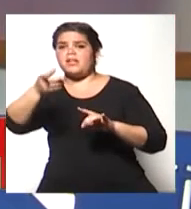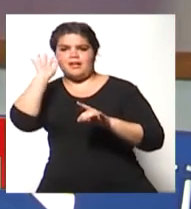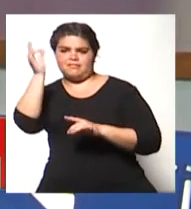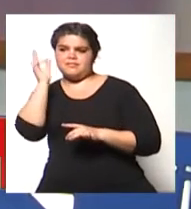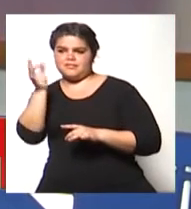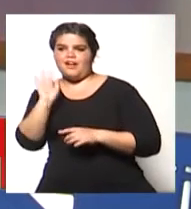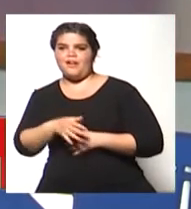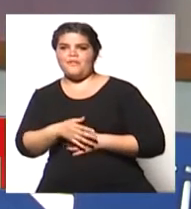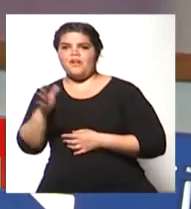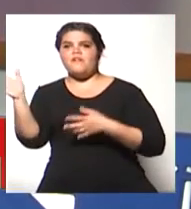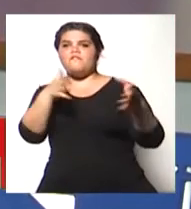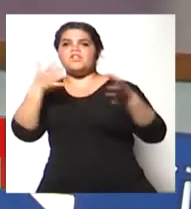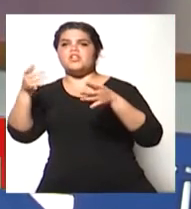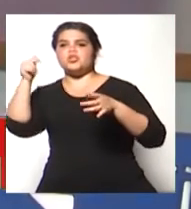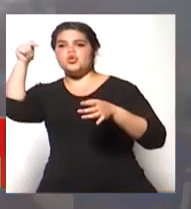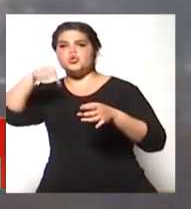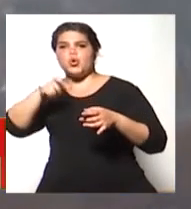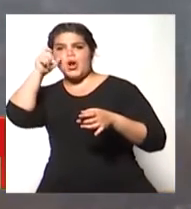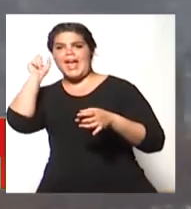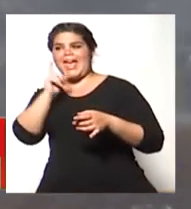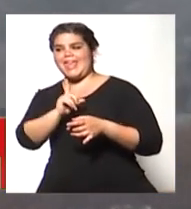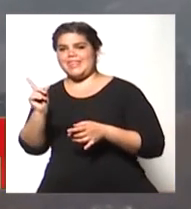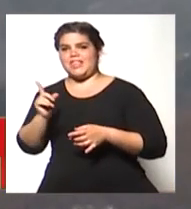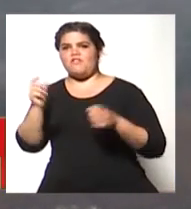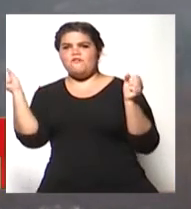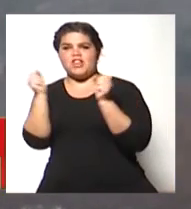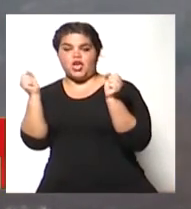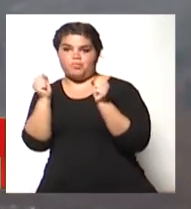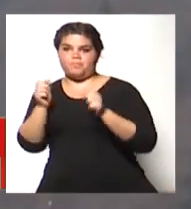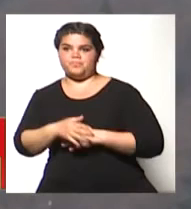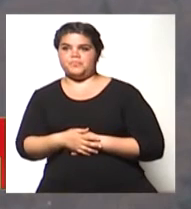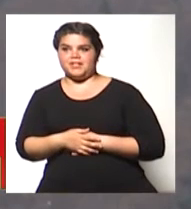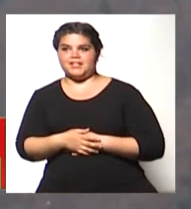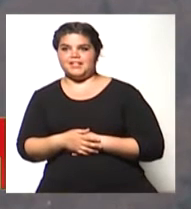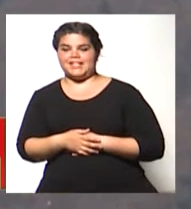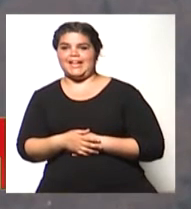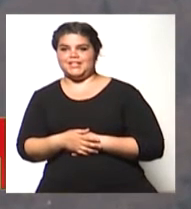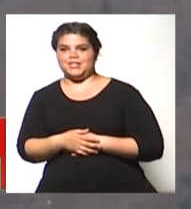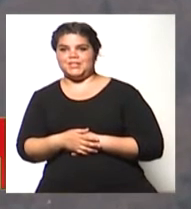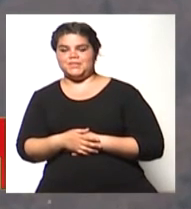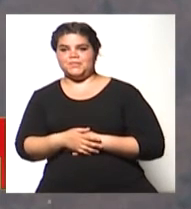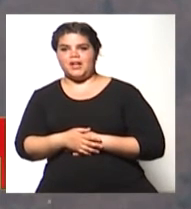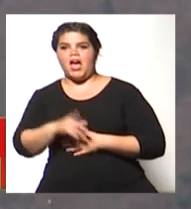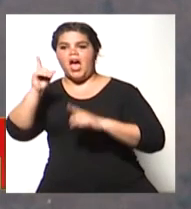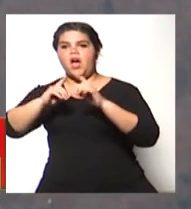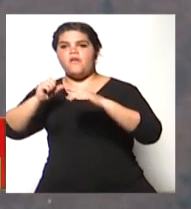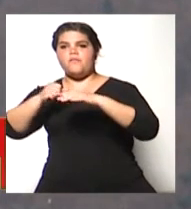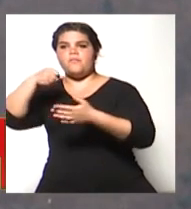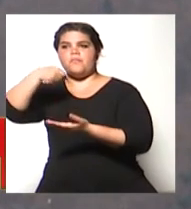viento del sudeste. Y defensa de la temperatura. Puede llegar a 7 la mínima y a